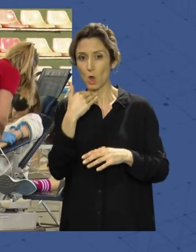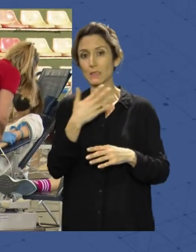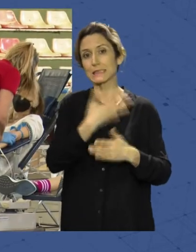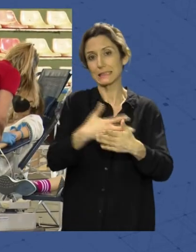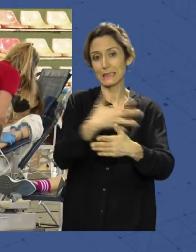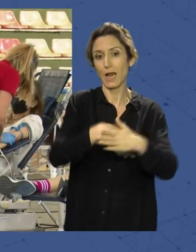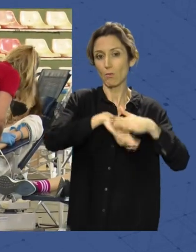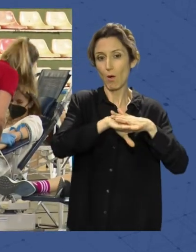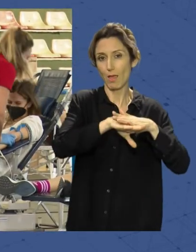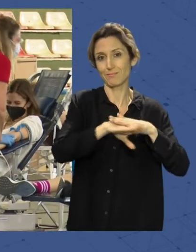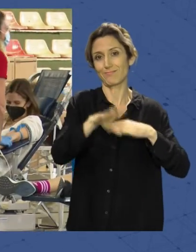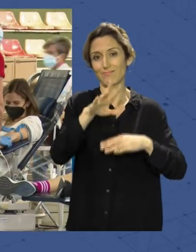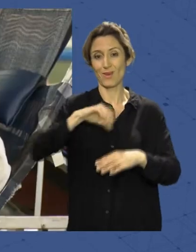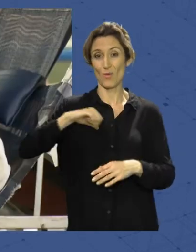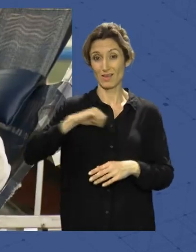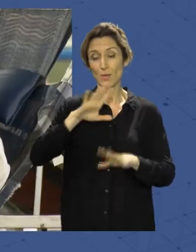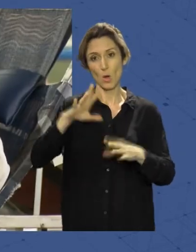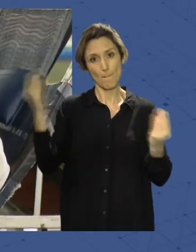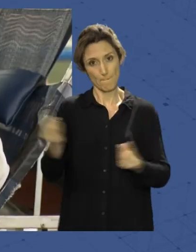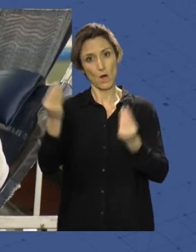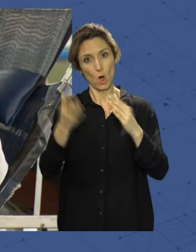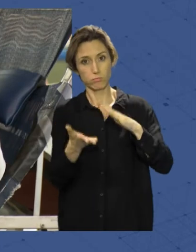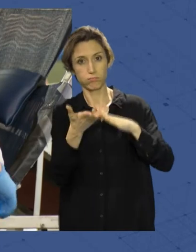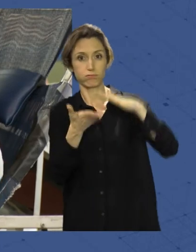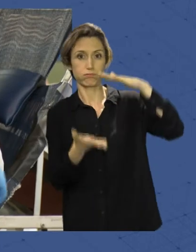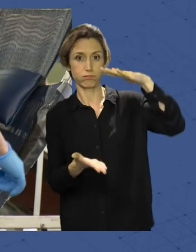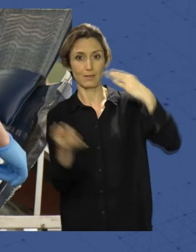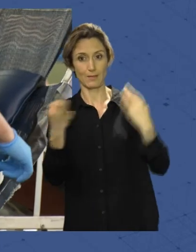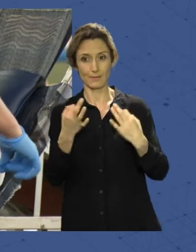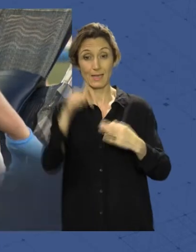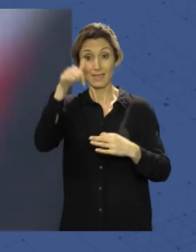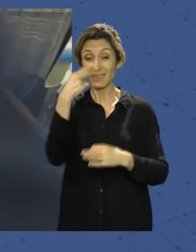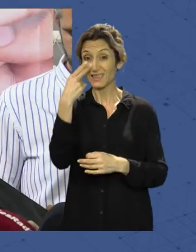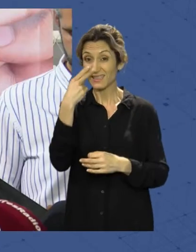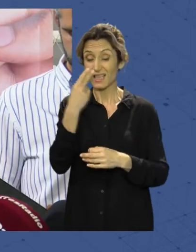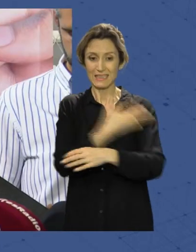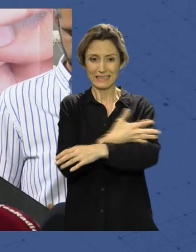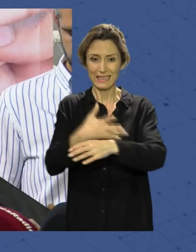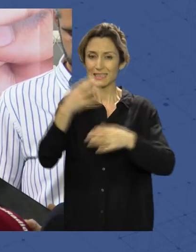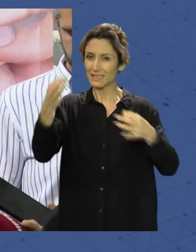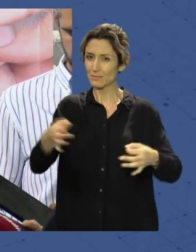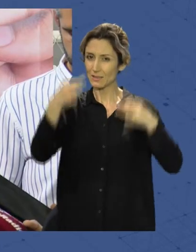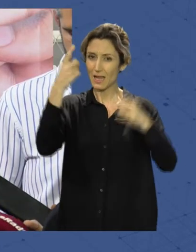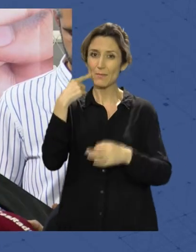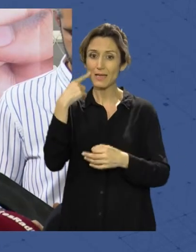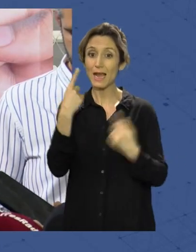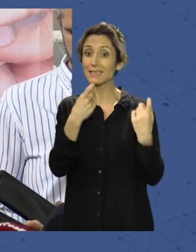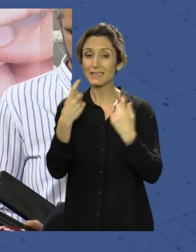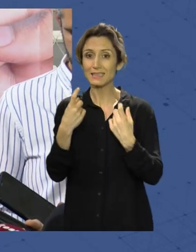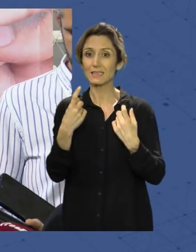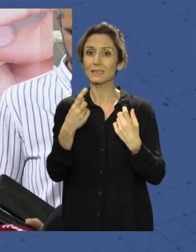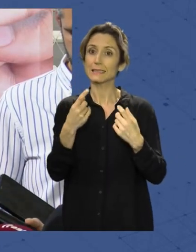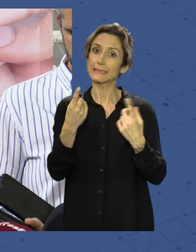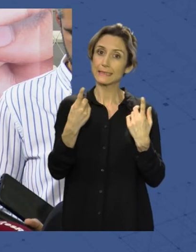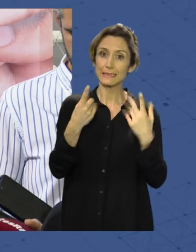almerienses, pero que siempre se puede mejorar. Aquí lo que nos interesa es tener sangre. Almería siempre hemos dicho que necesitamos las 60, y ahora